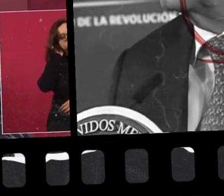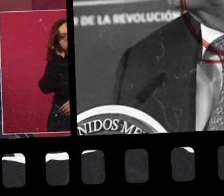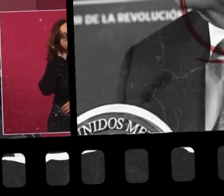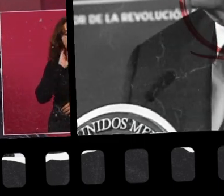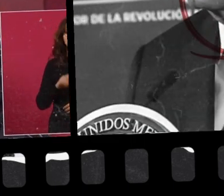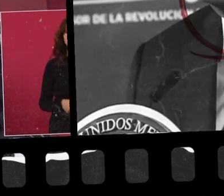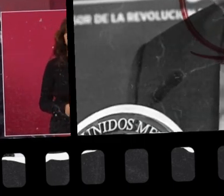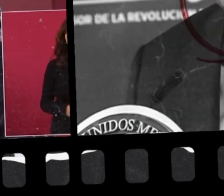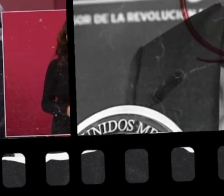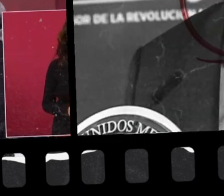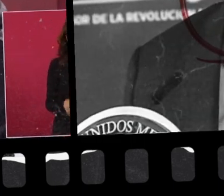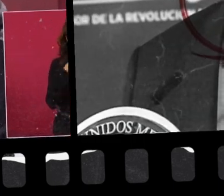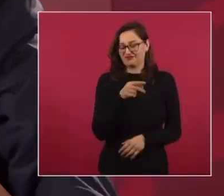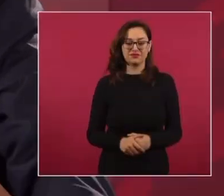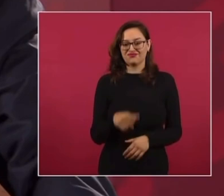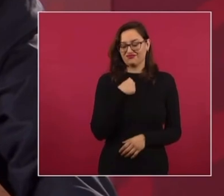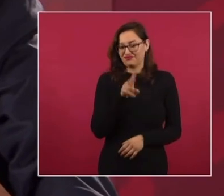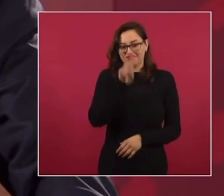Donde está... CRI.